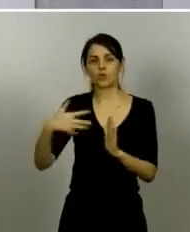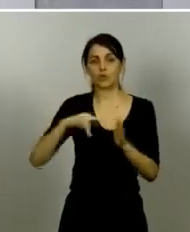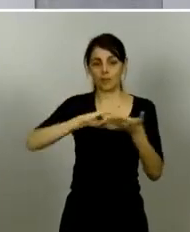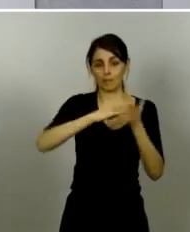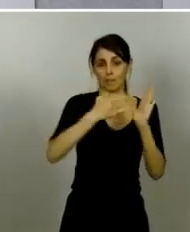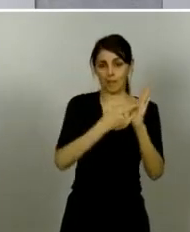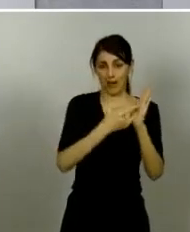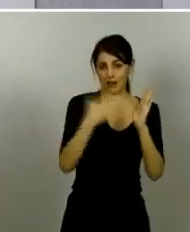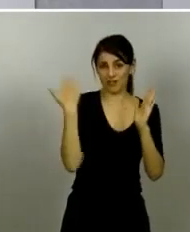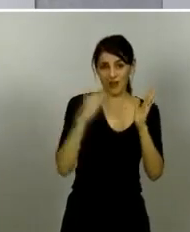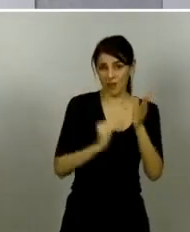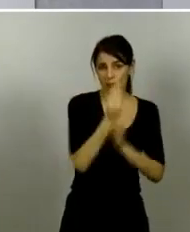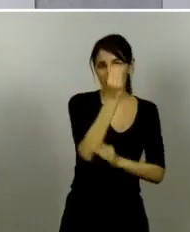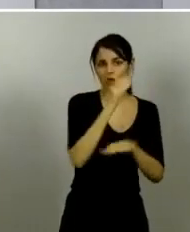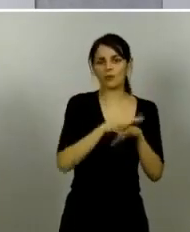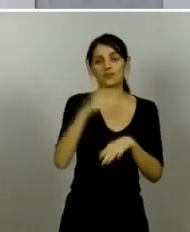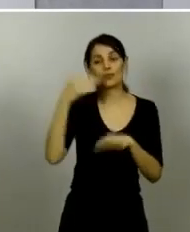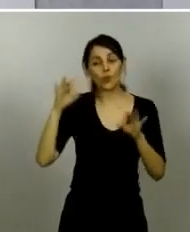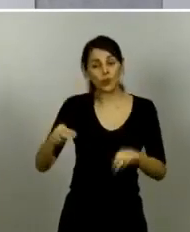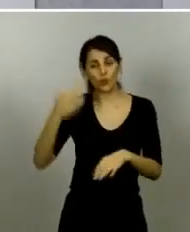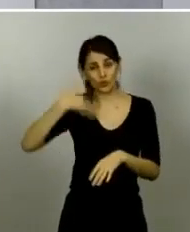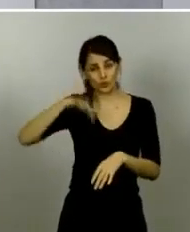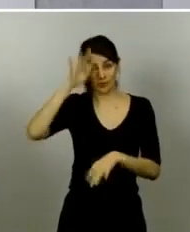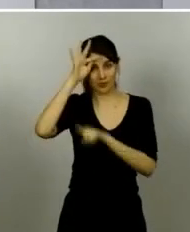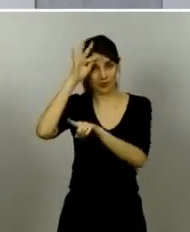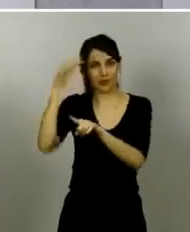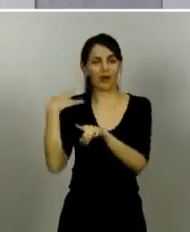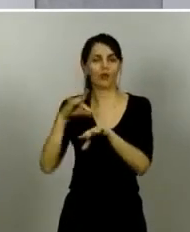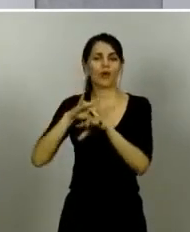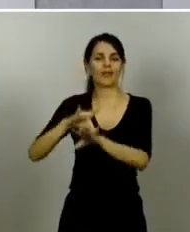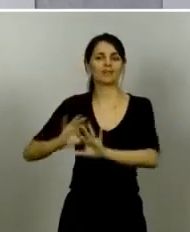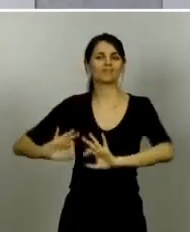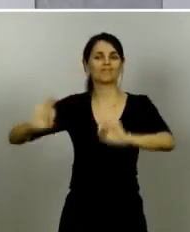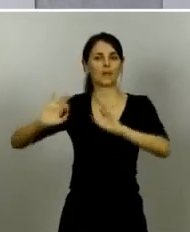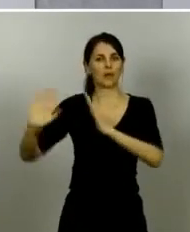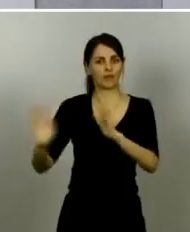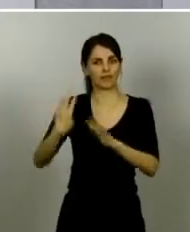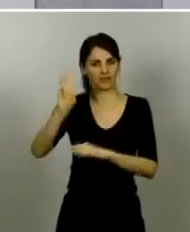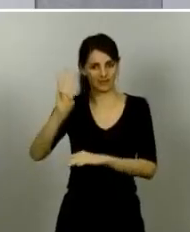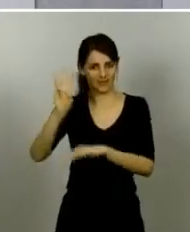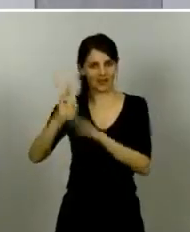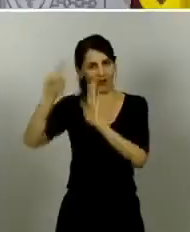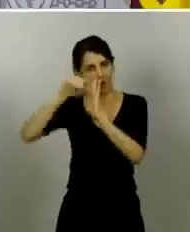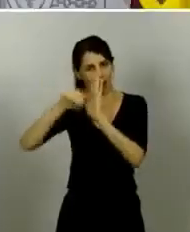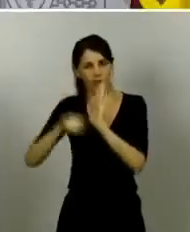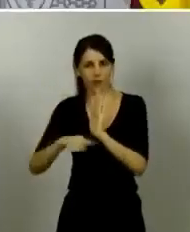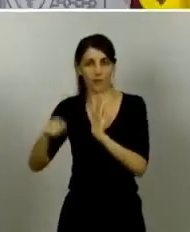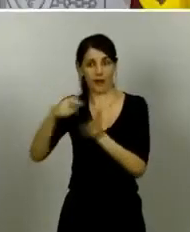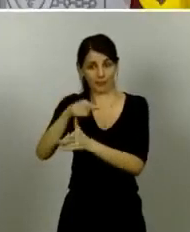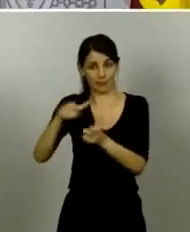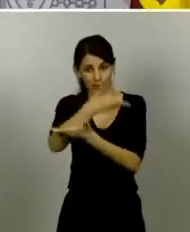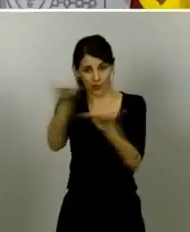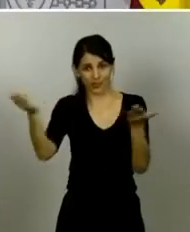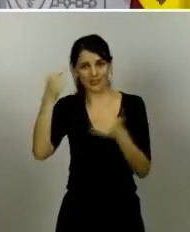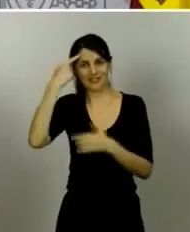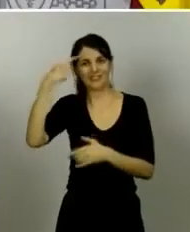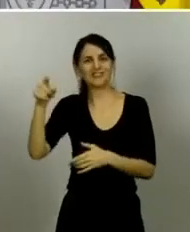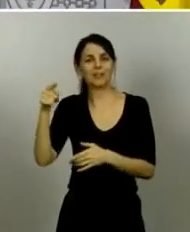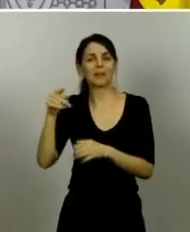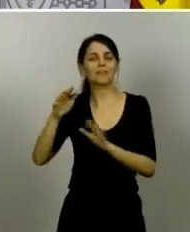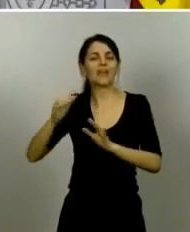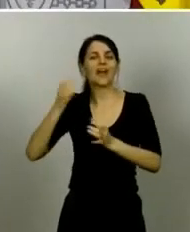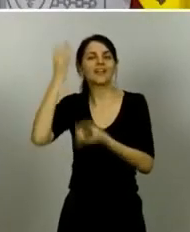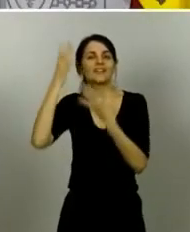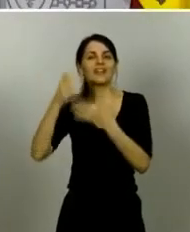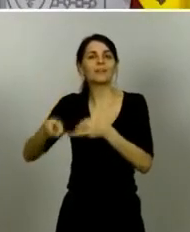posible para que los ciudadanos tengan conocimiento de estas medidas tengan un conocimiento detallado de las mismas pregunta ahora 65 y